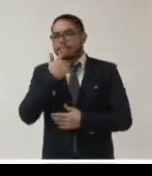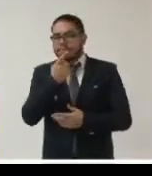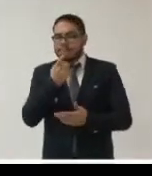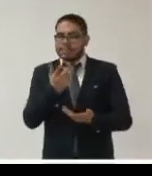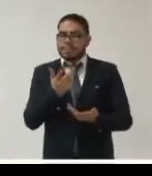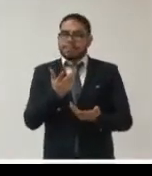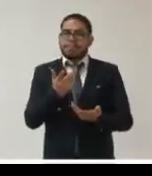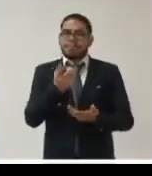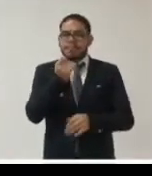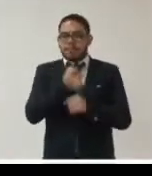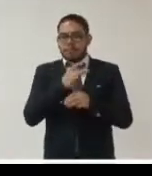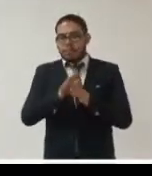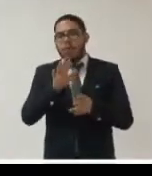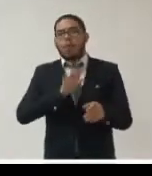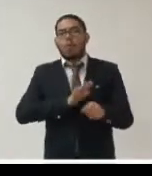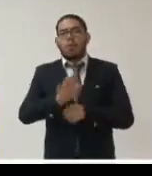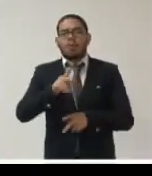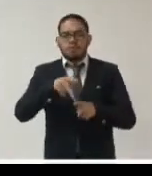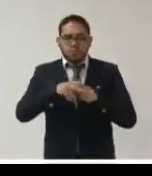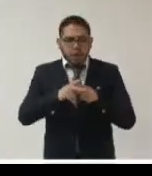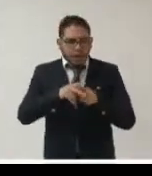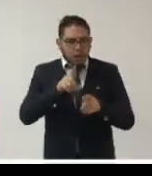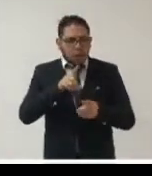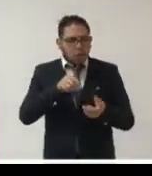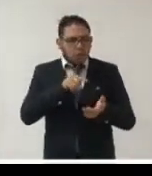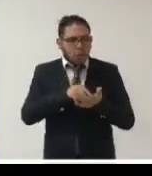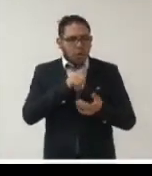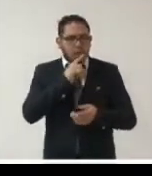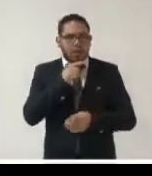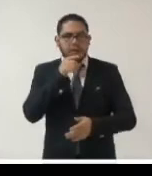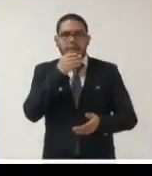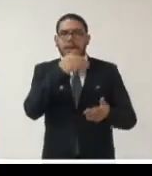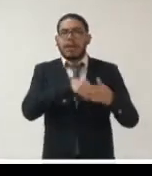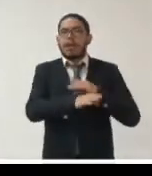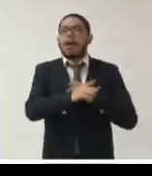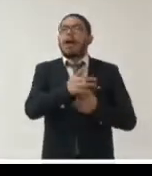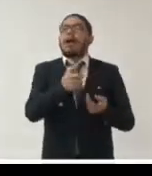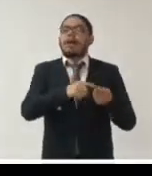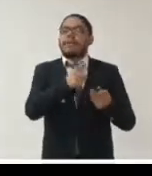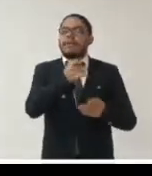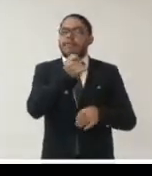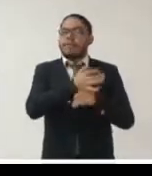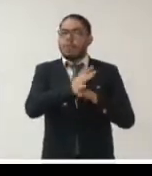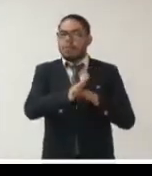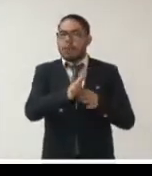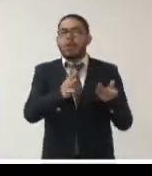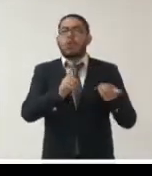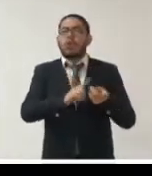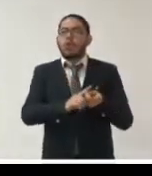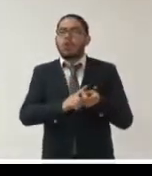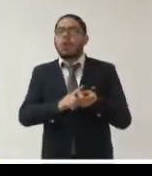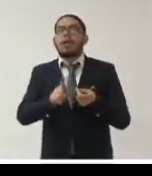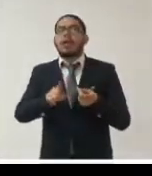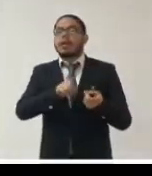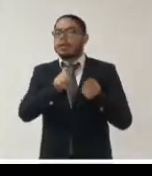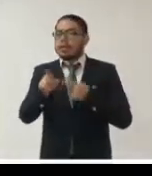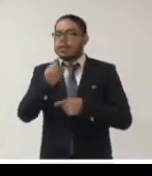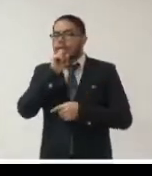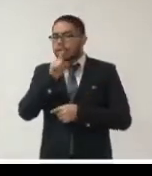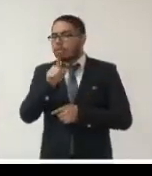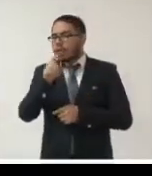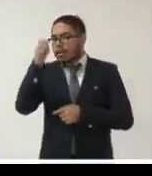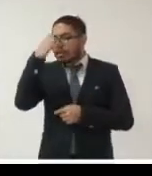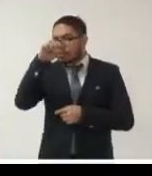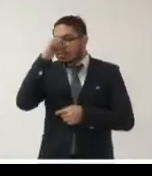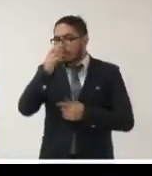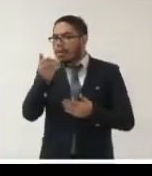Estado qué herramientas digitales de transparencia hemos podido apreciar que podemos destacar en esta experiencia compartida